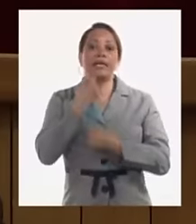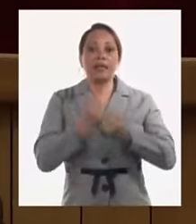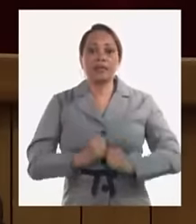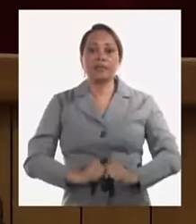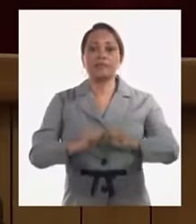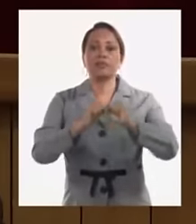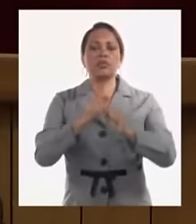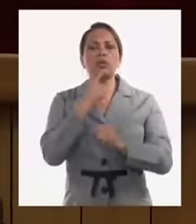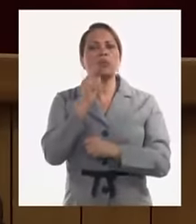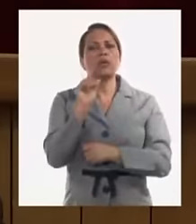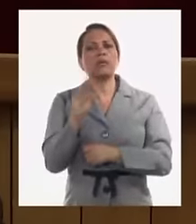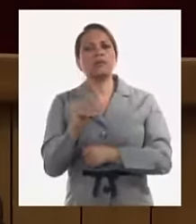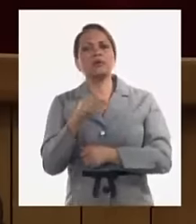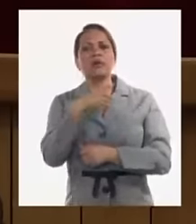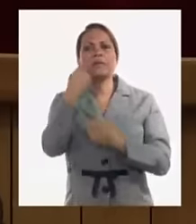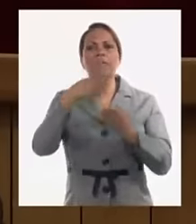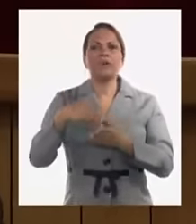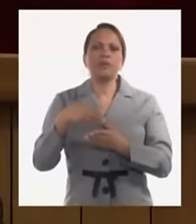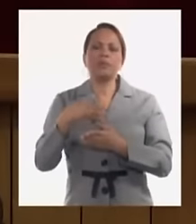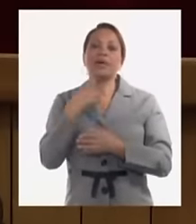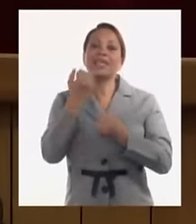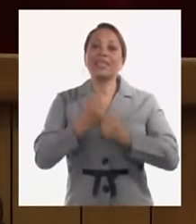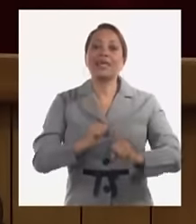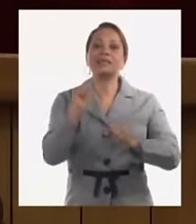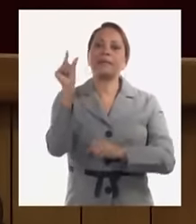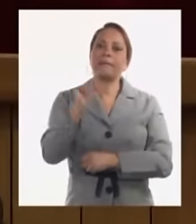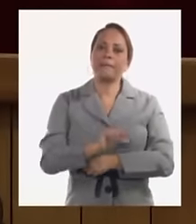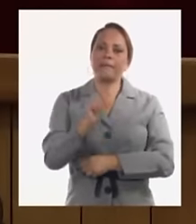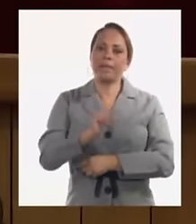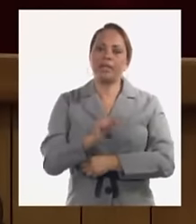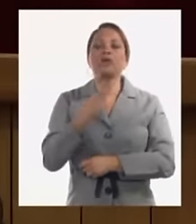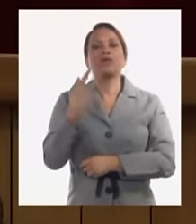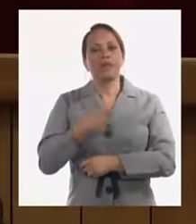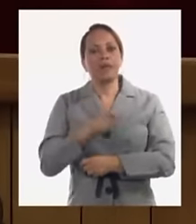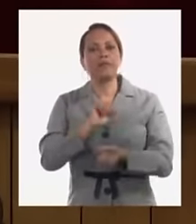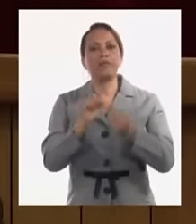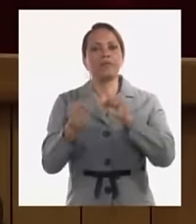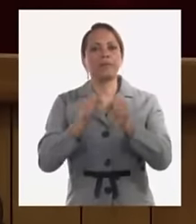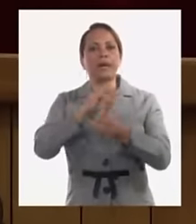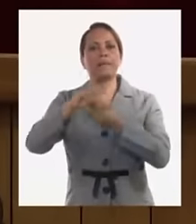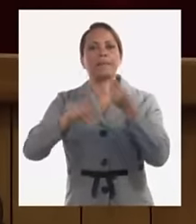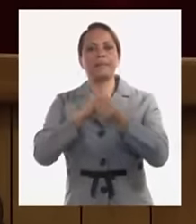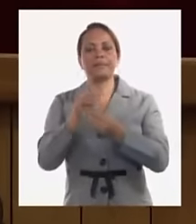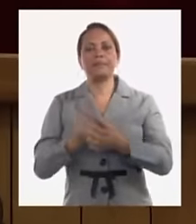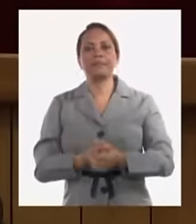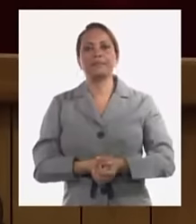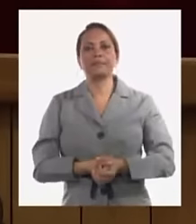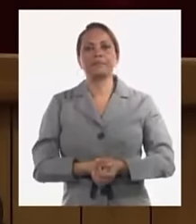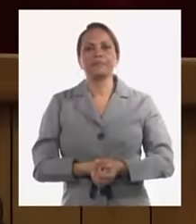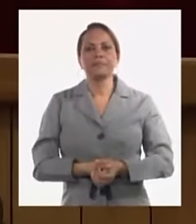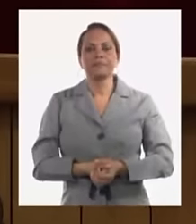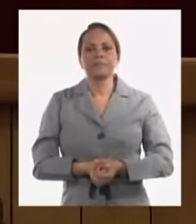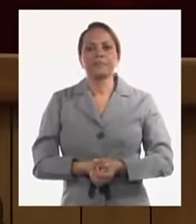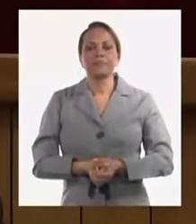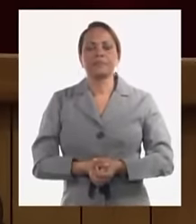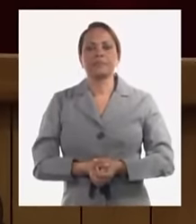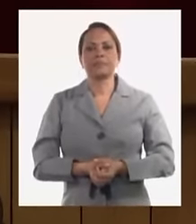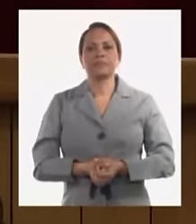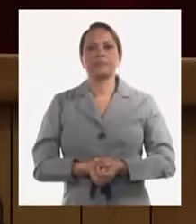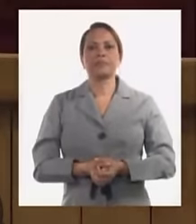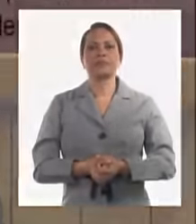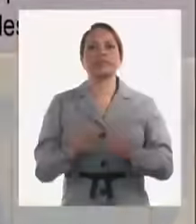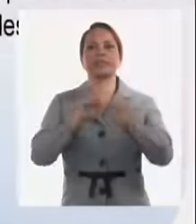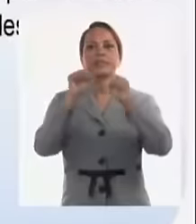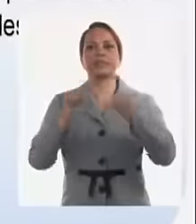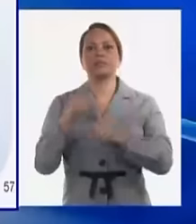muriendo más gente sino porque nacen menos y eso tenemos que también irlo revirtiendo y tenemos que ir a la implementación del sistema